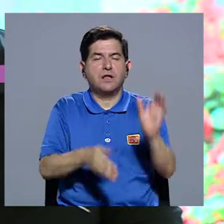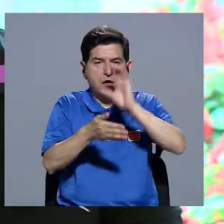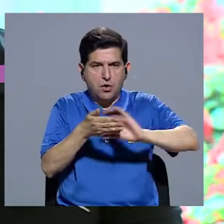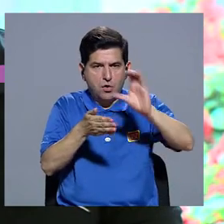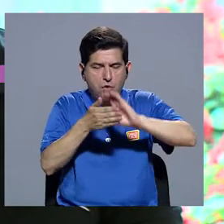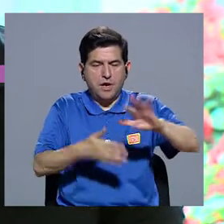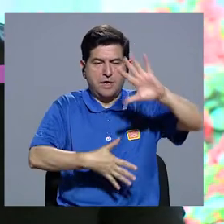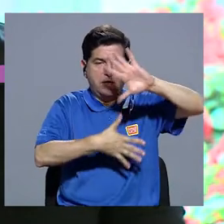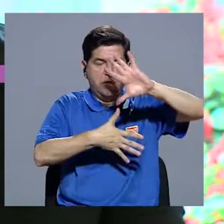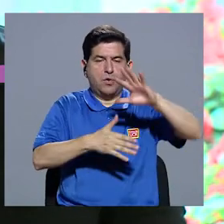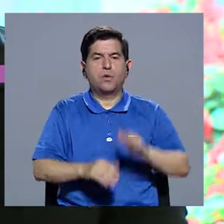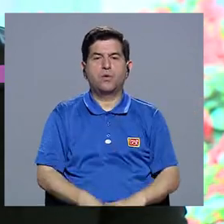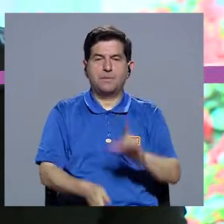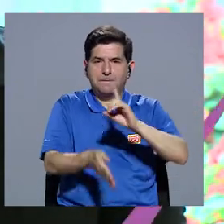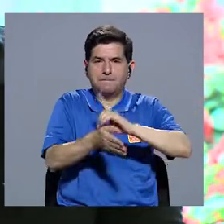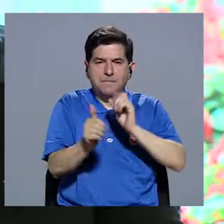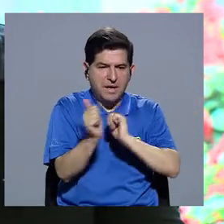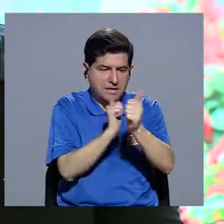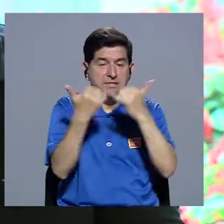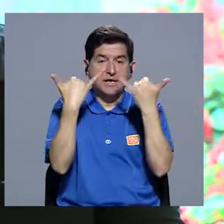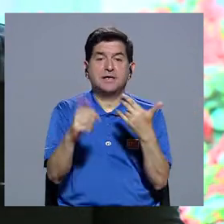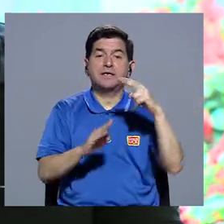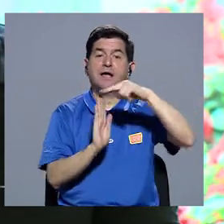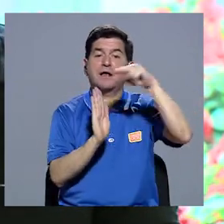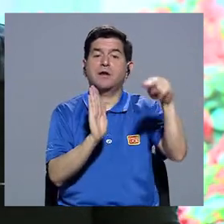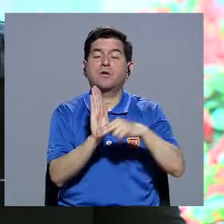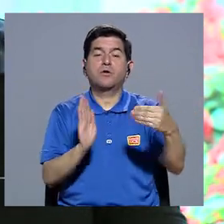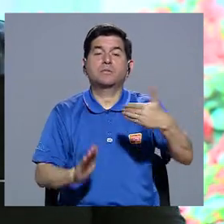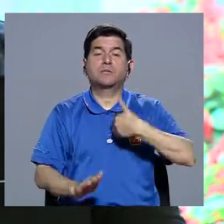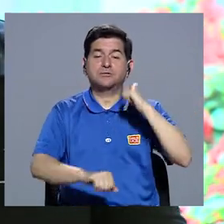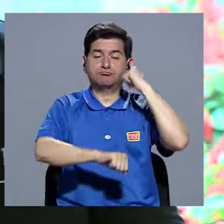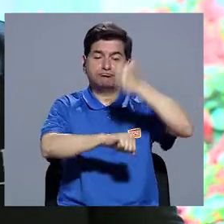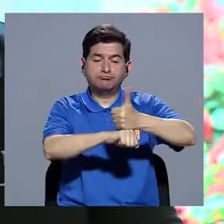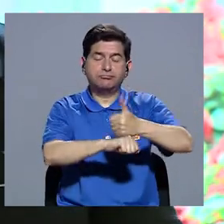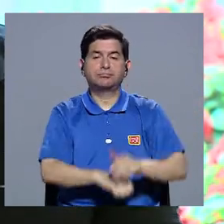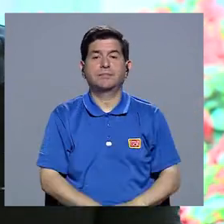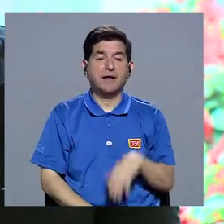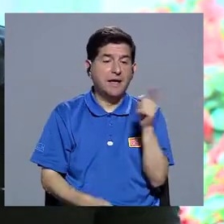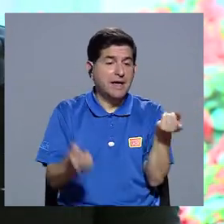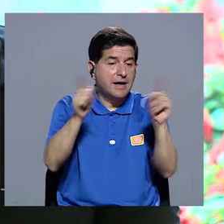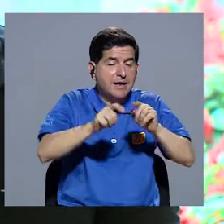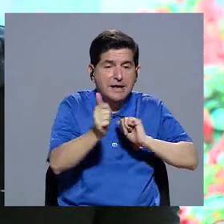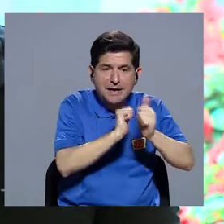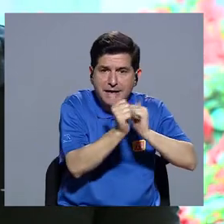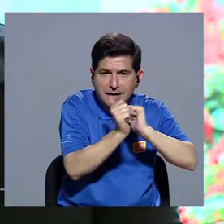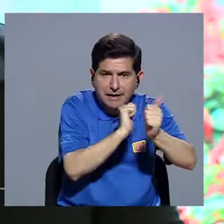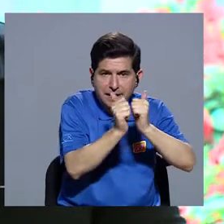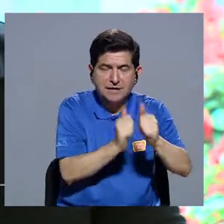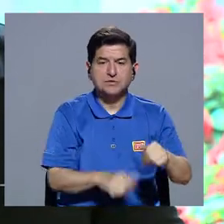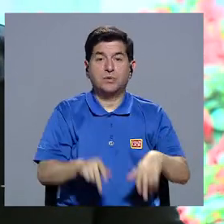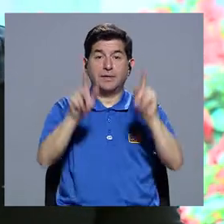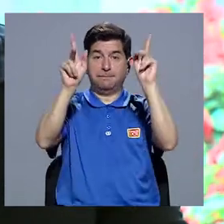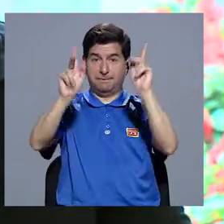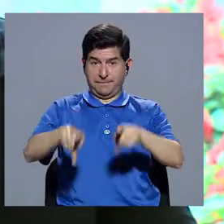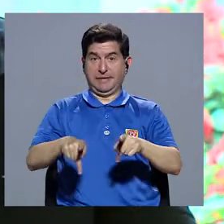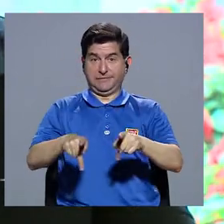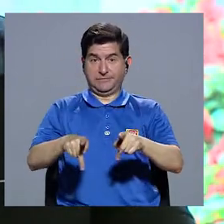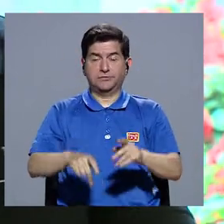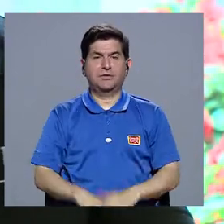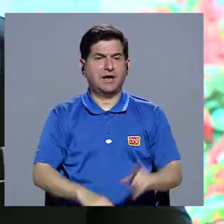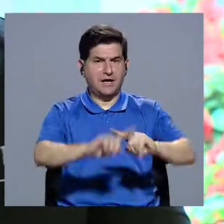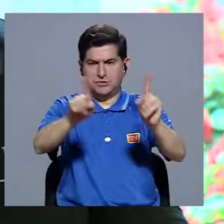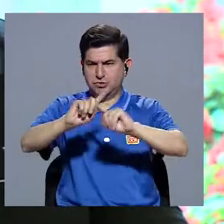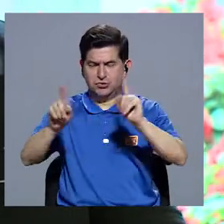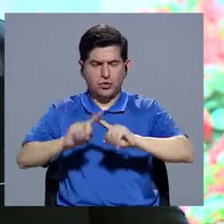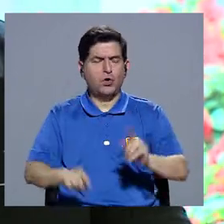de Medicina Deportiva, que ya tiene sus pautas, sus normas para la prescripción de ejercicio, específicamente para personas con